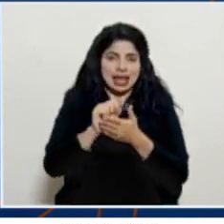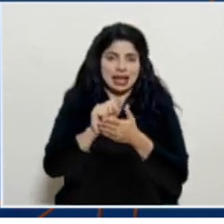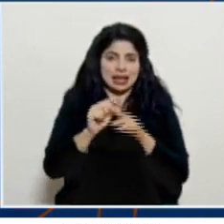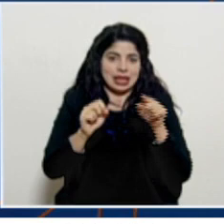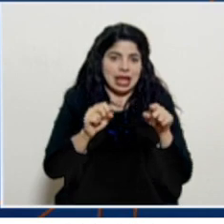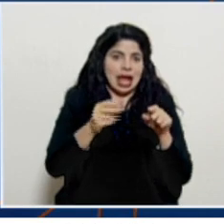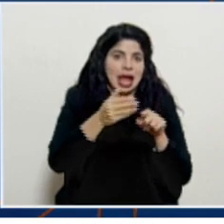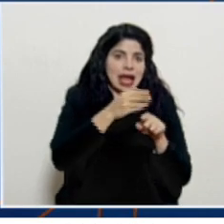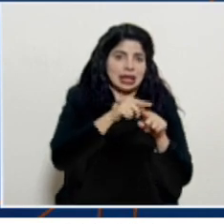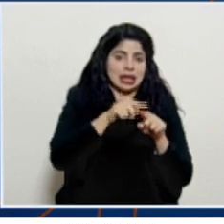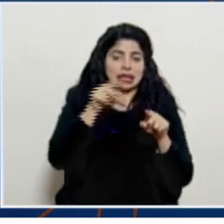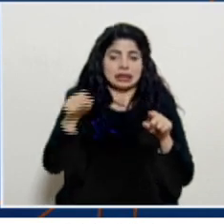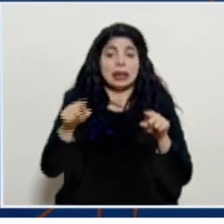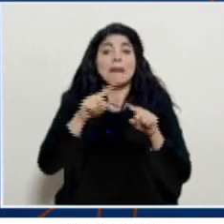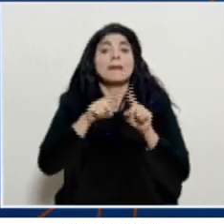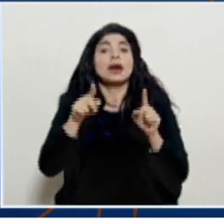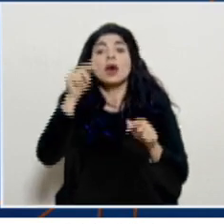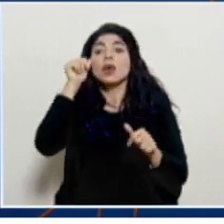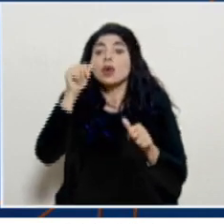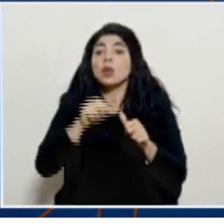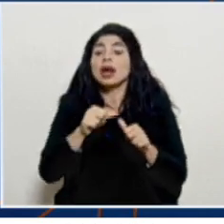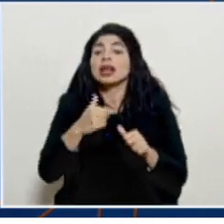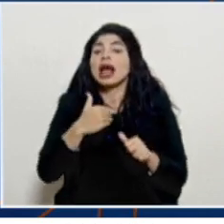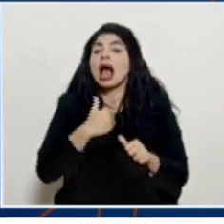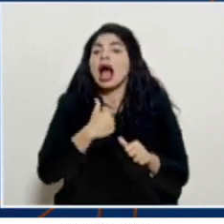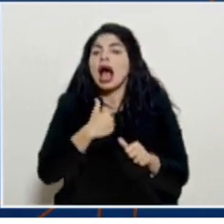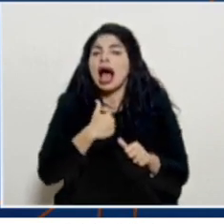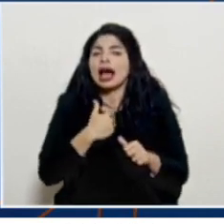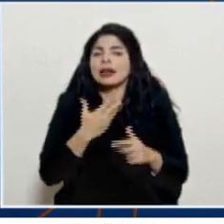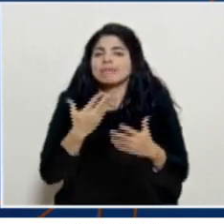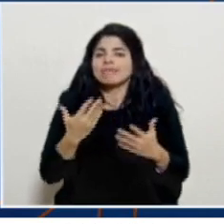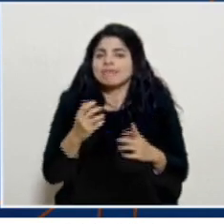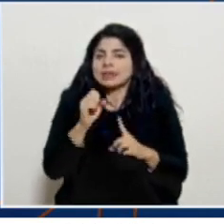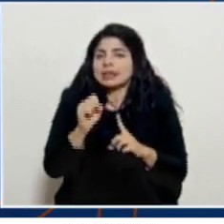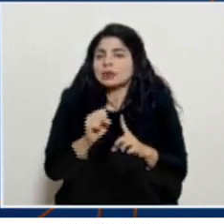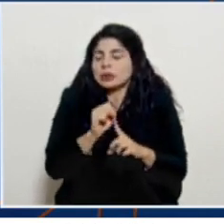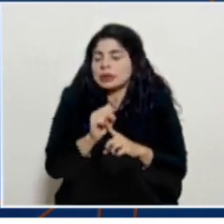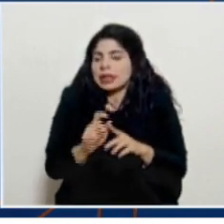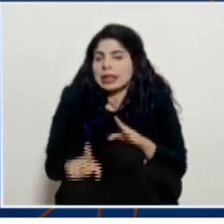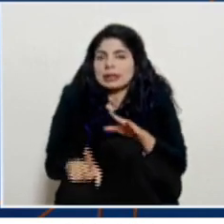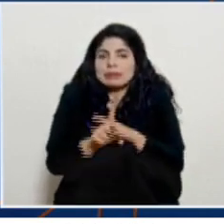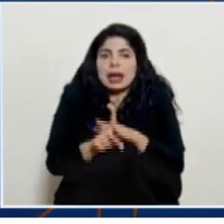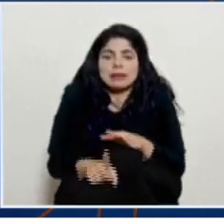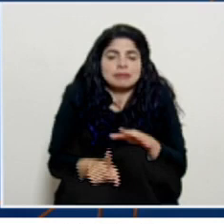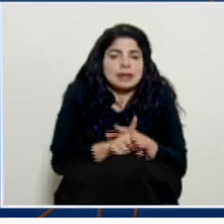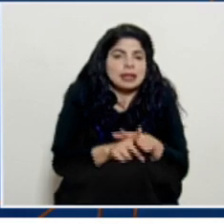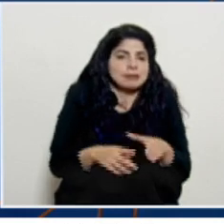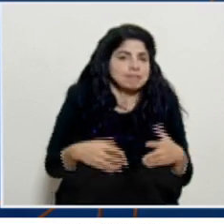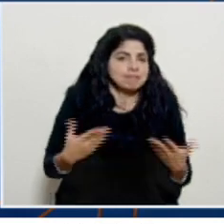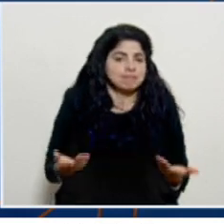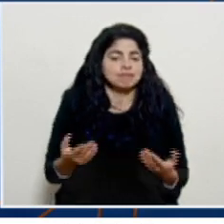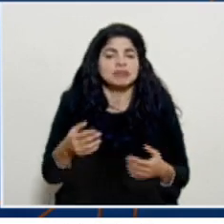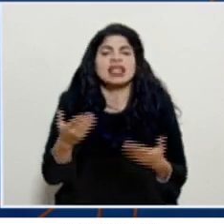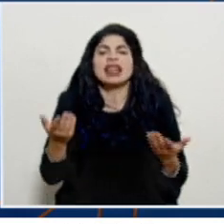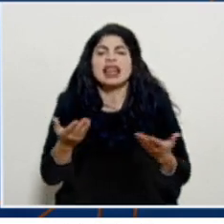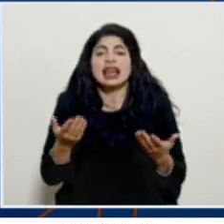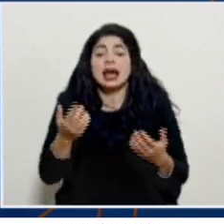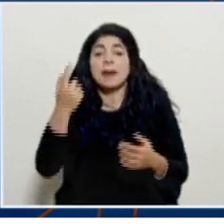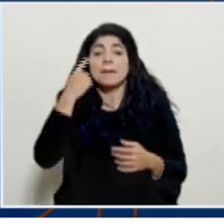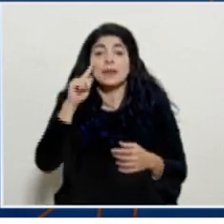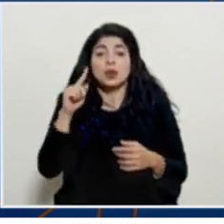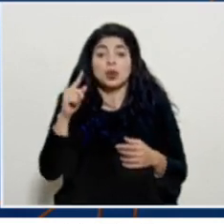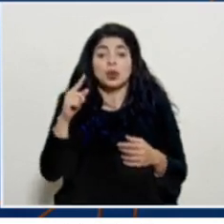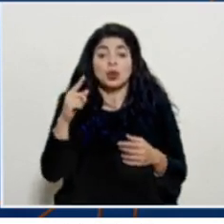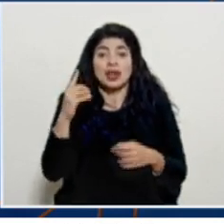embargo recordemos que aquí hay fenómenos fenómenos o condiciones que se presentan siempre en estos casos y es que dada la